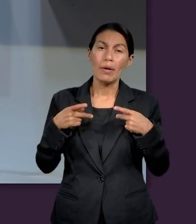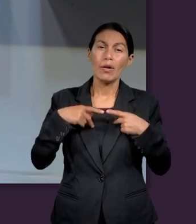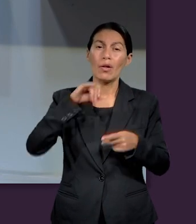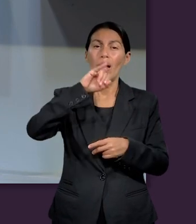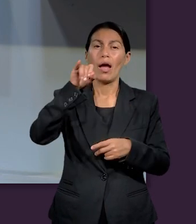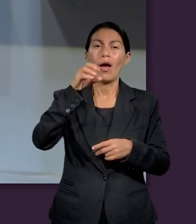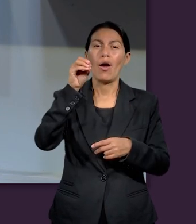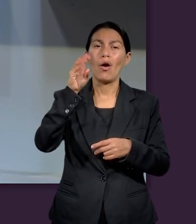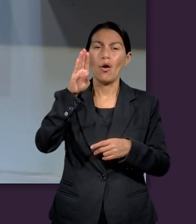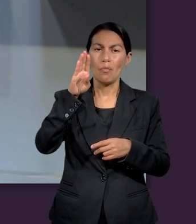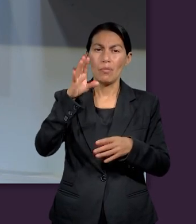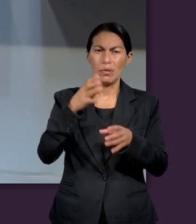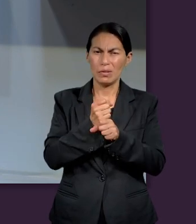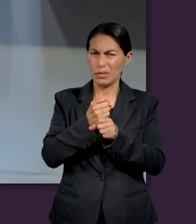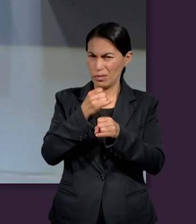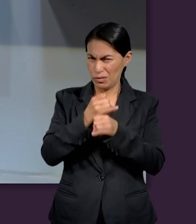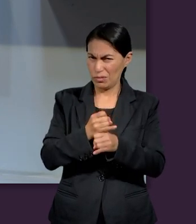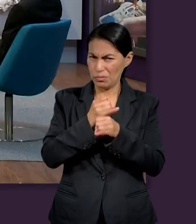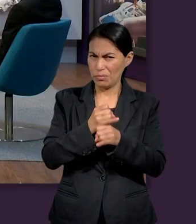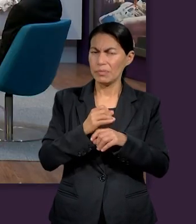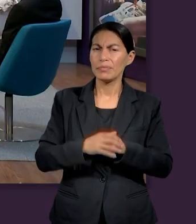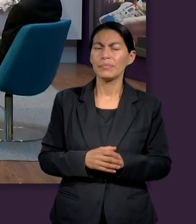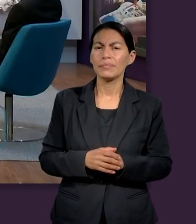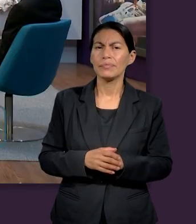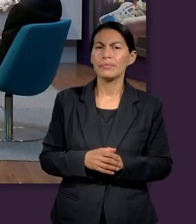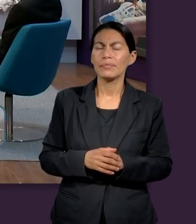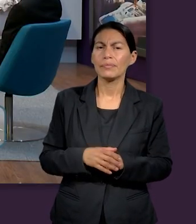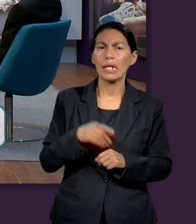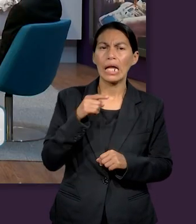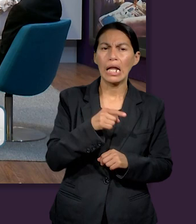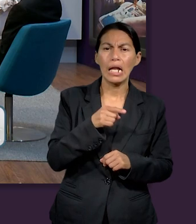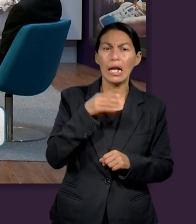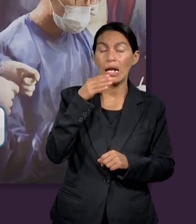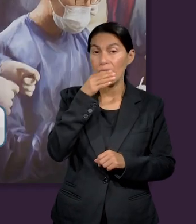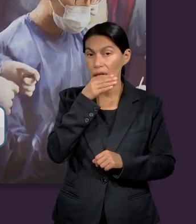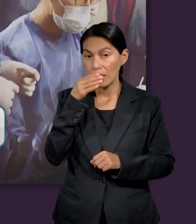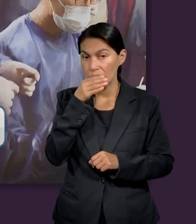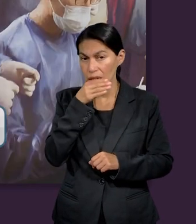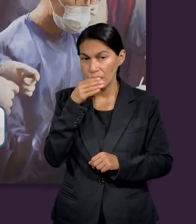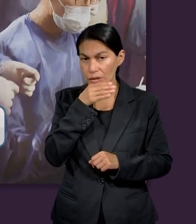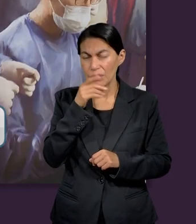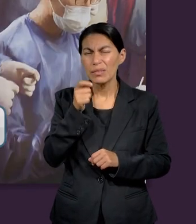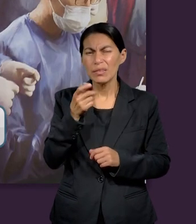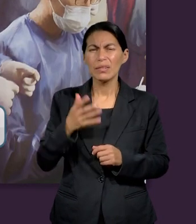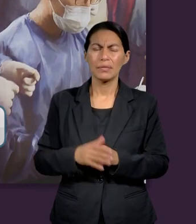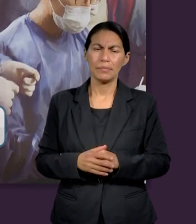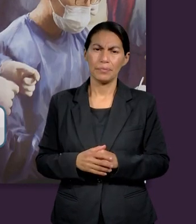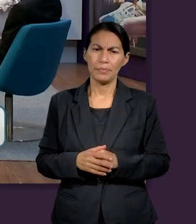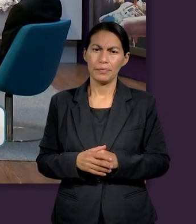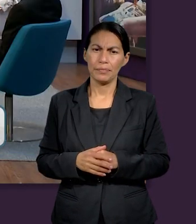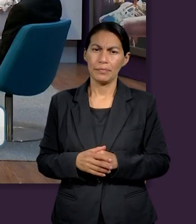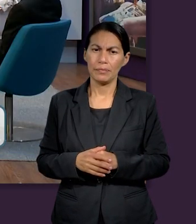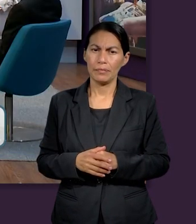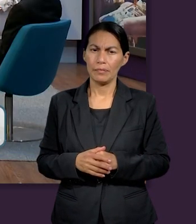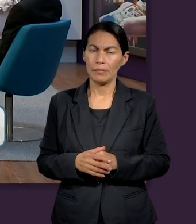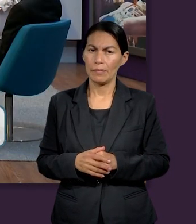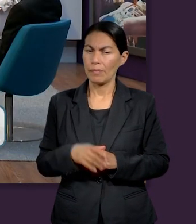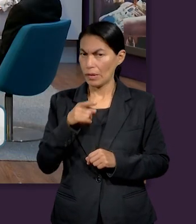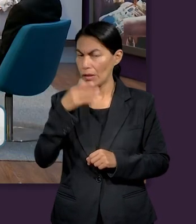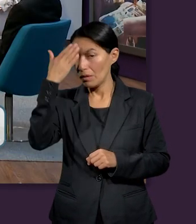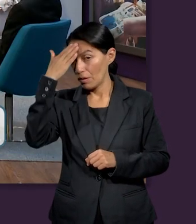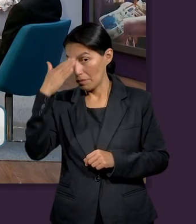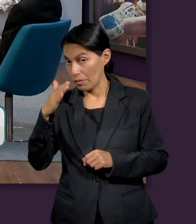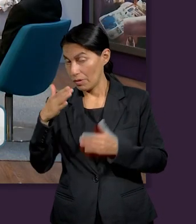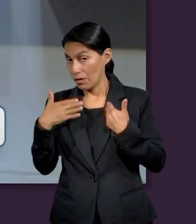centrado en lo que era el cristianismo si podemos decirlo así porque sabía y entendía